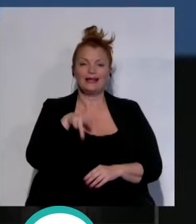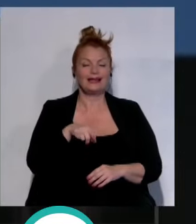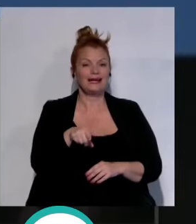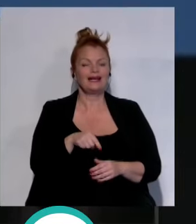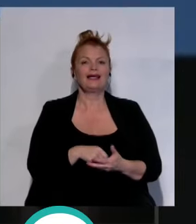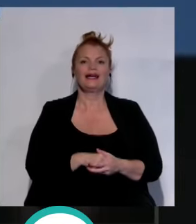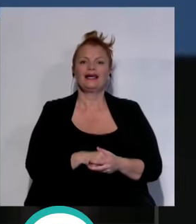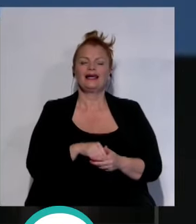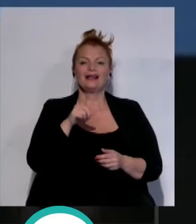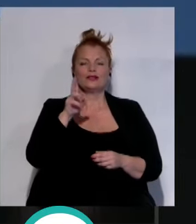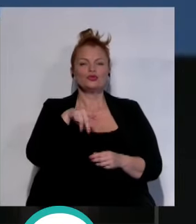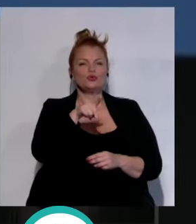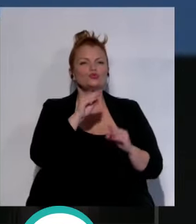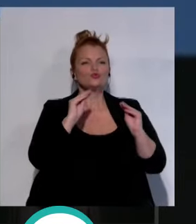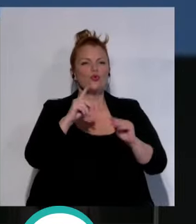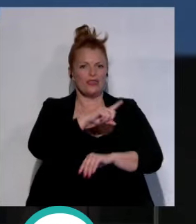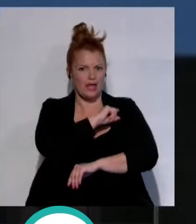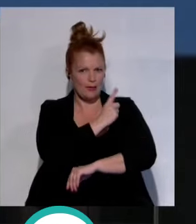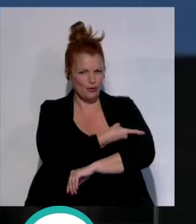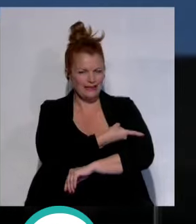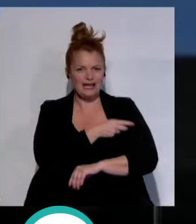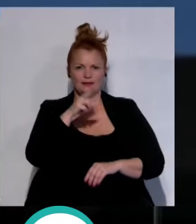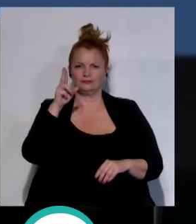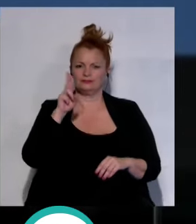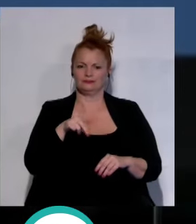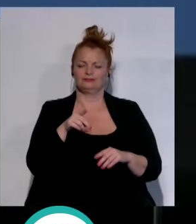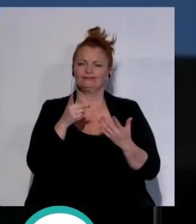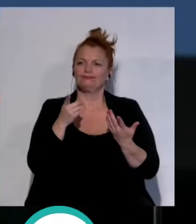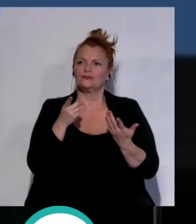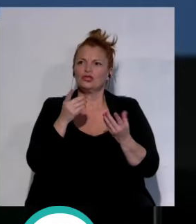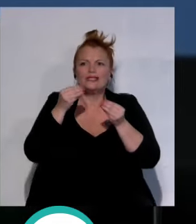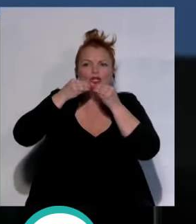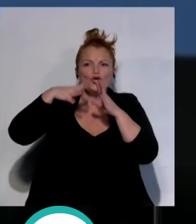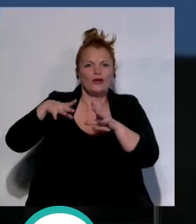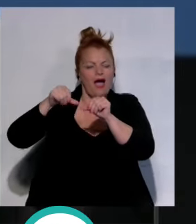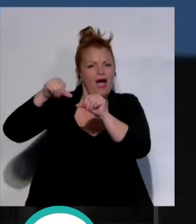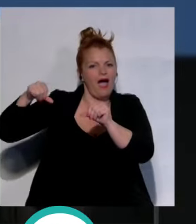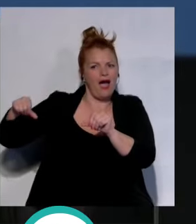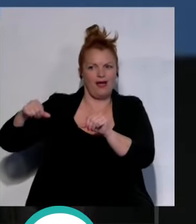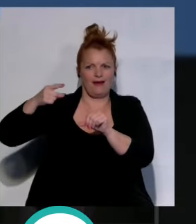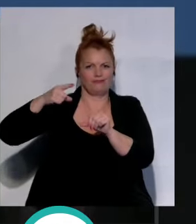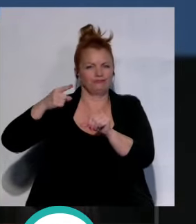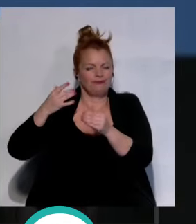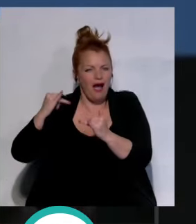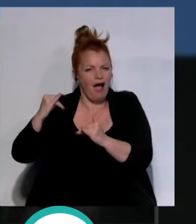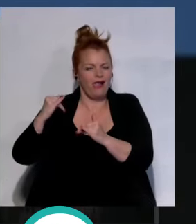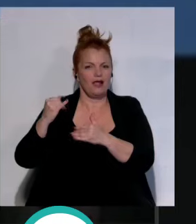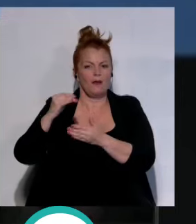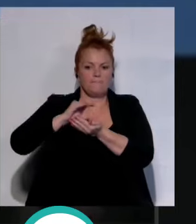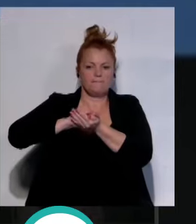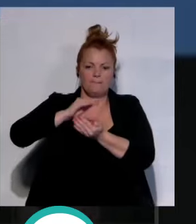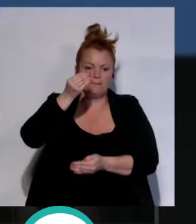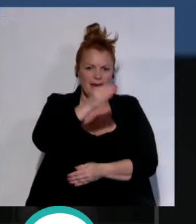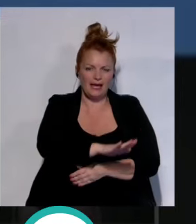son sus deportistas son las personas que detrás de ellas son las historias que habéis hecho posible desde lo más pequeñito